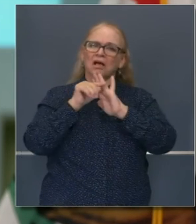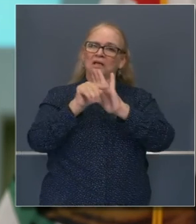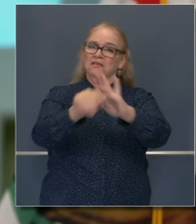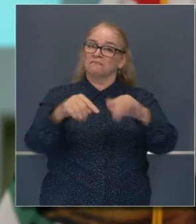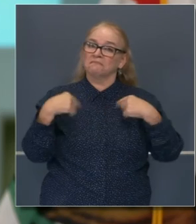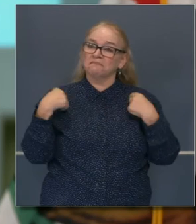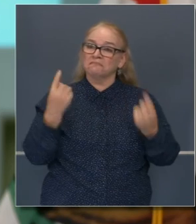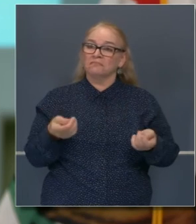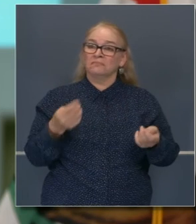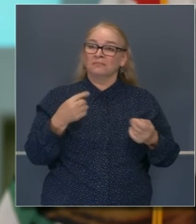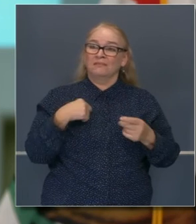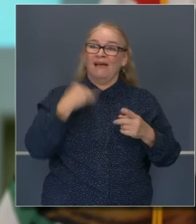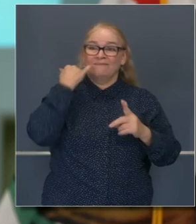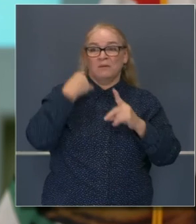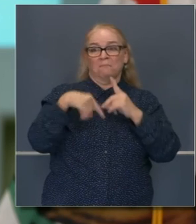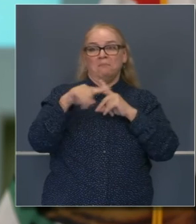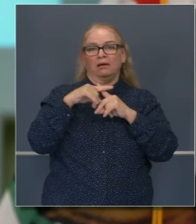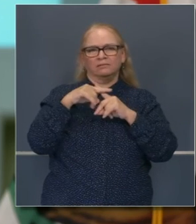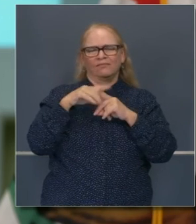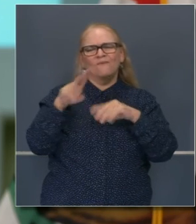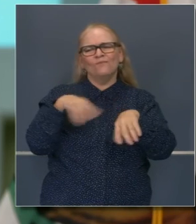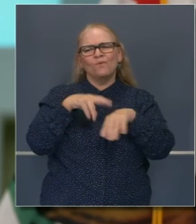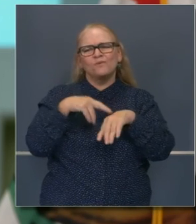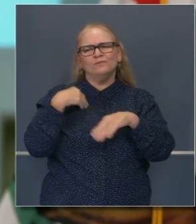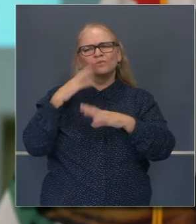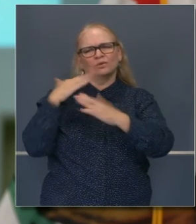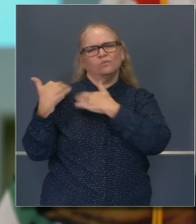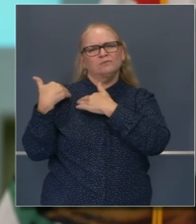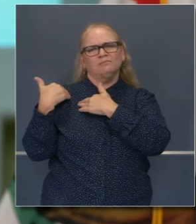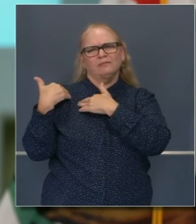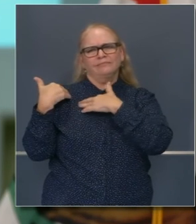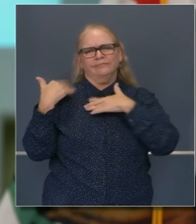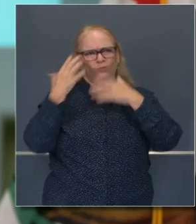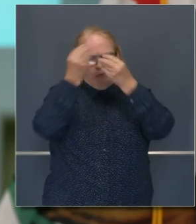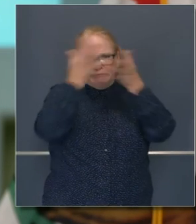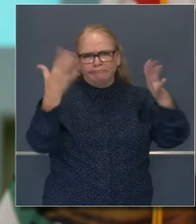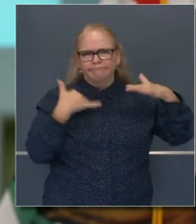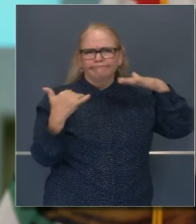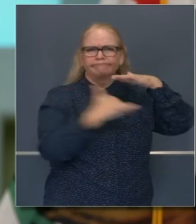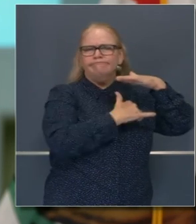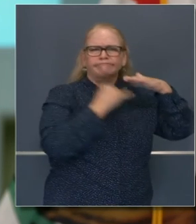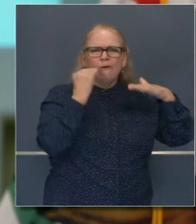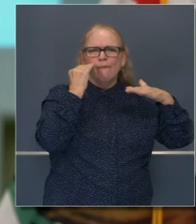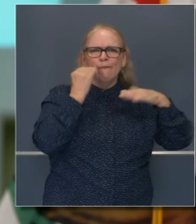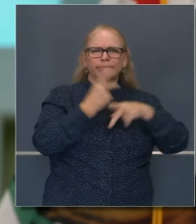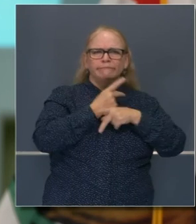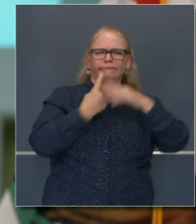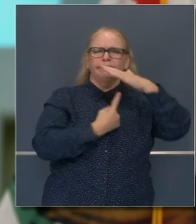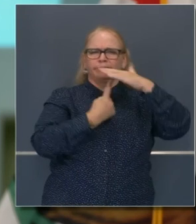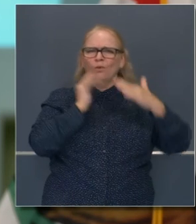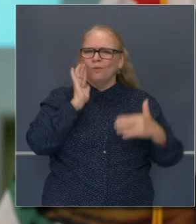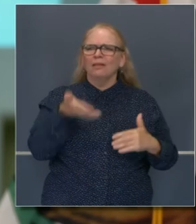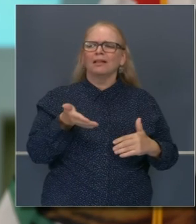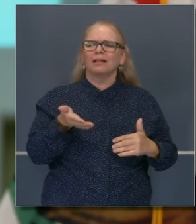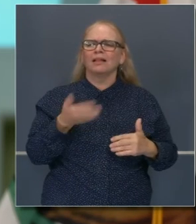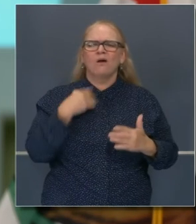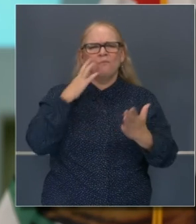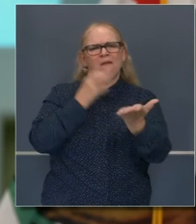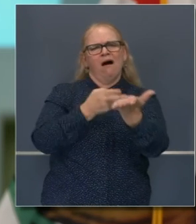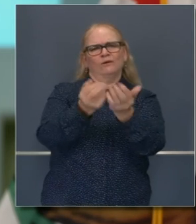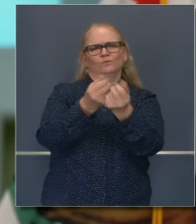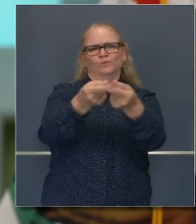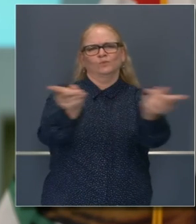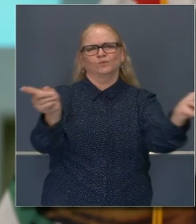pruebas. He dado negativo. Si hubiera dado positivo, ustedes serían de los primeros en enterarse